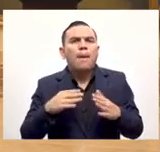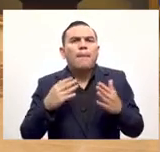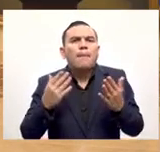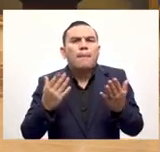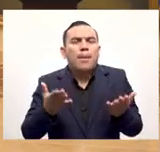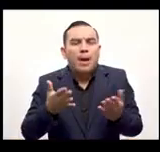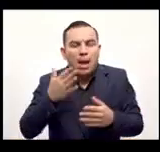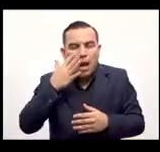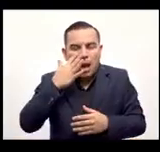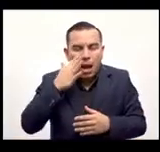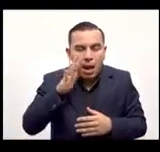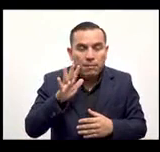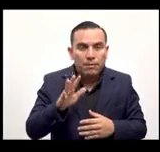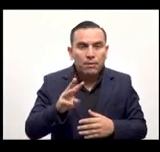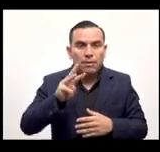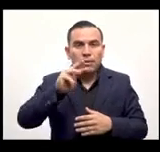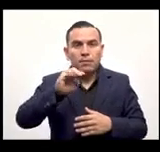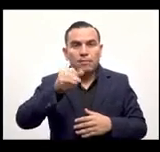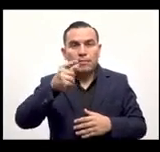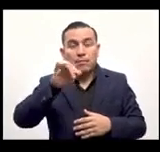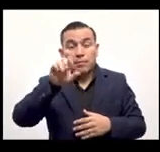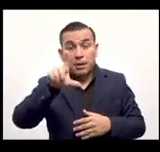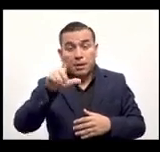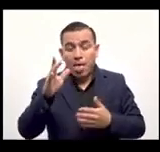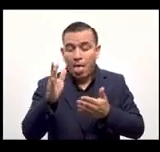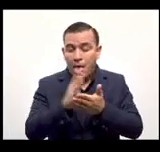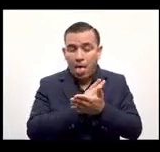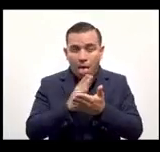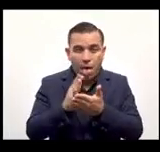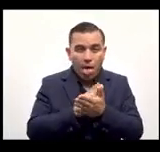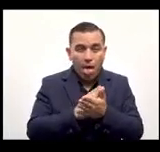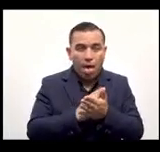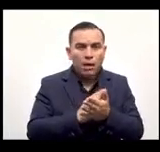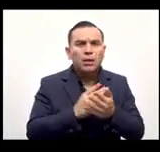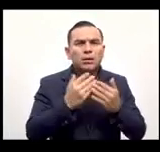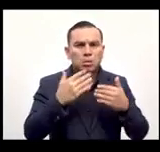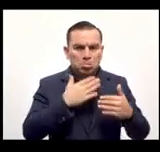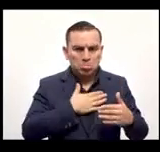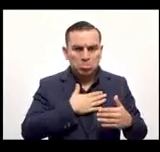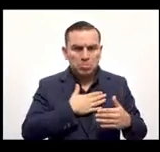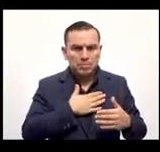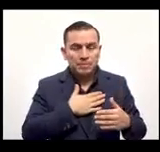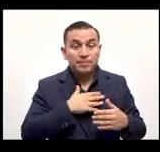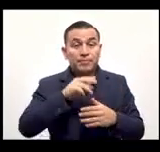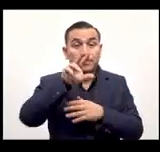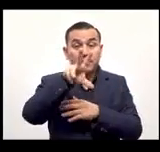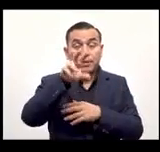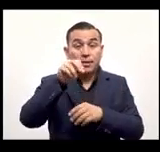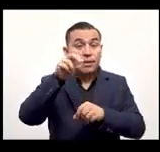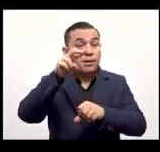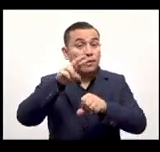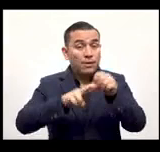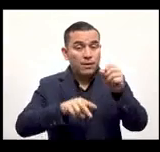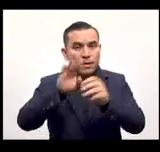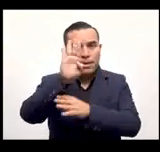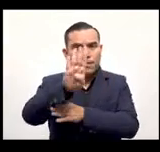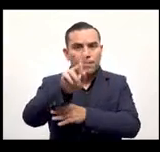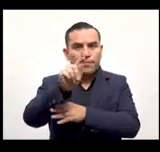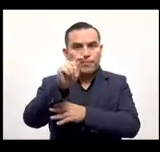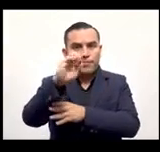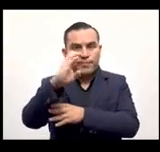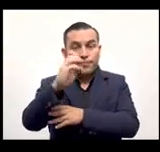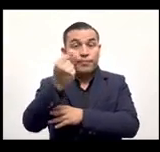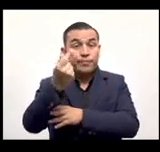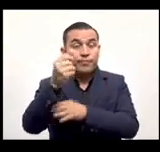¿por qué? digamos que Miguel no ha comprado minuta no le ha enviado nada a Patricia simplemente abrió su cuenta y recibió su recompensa de